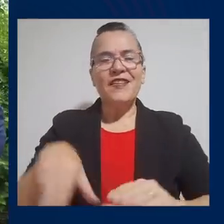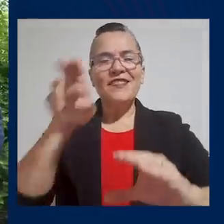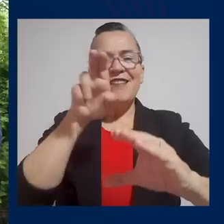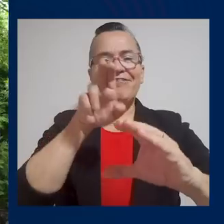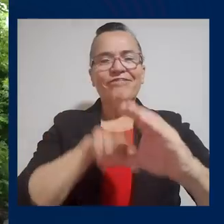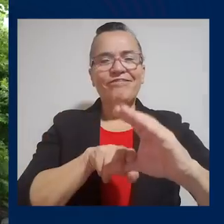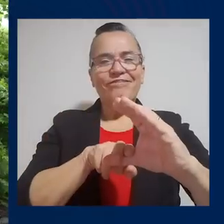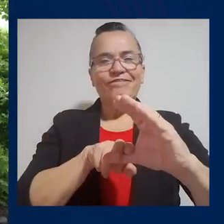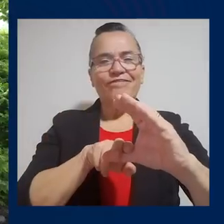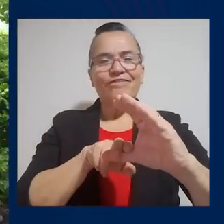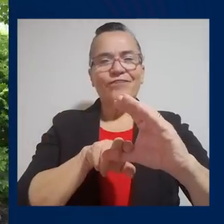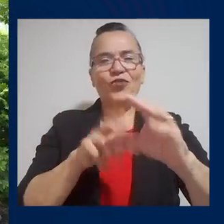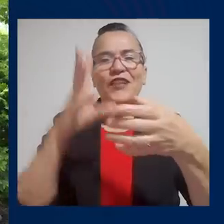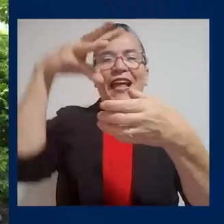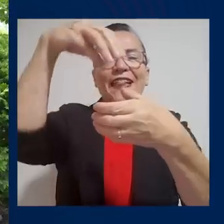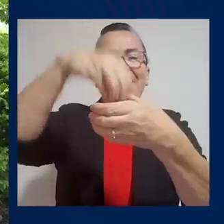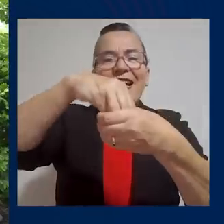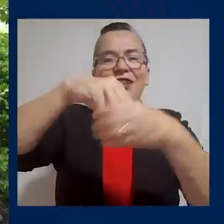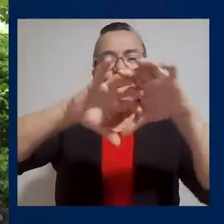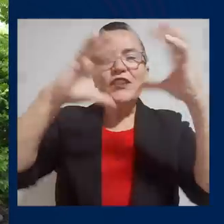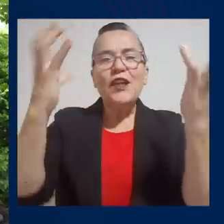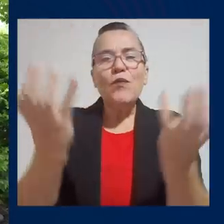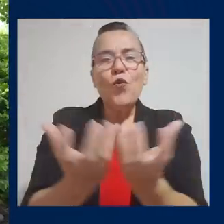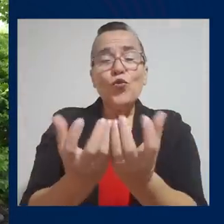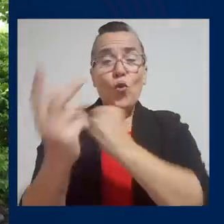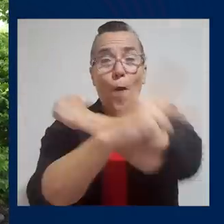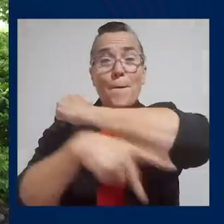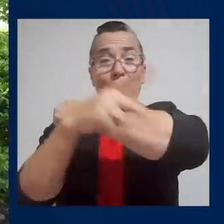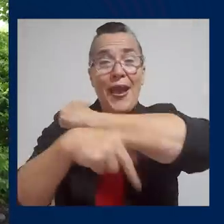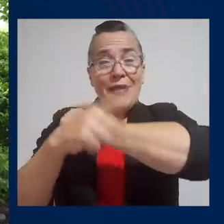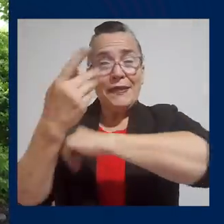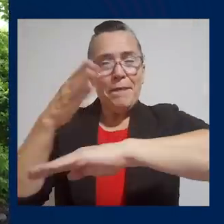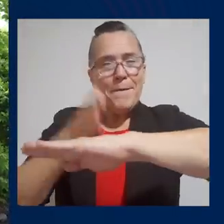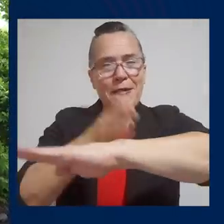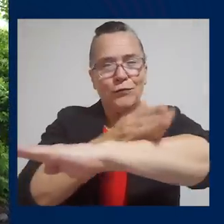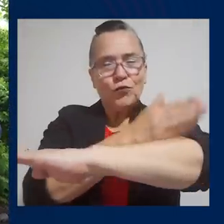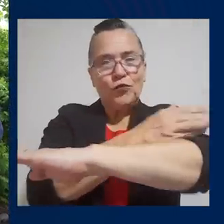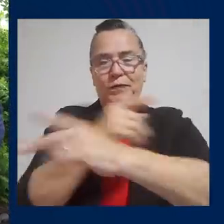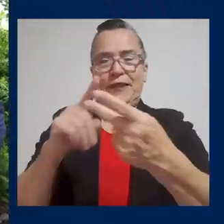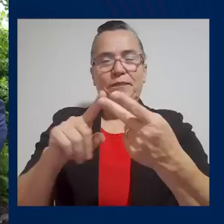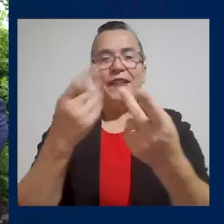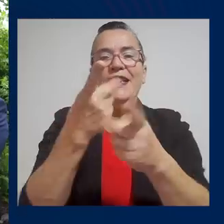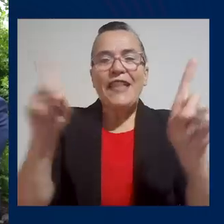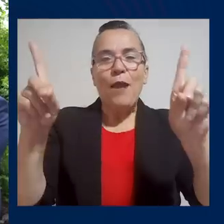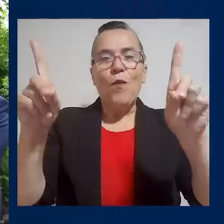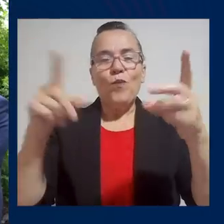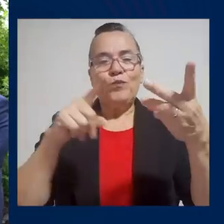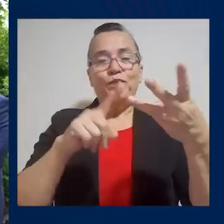sentadas entre las naciones más prósperas, democráticas,